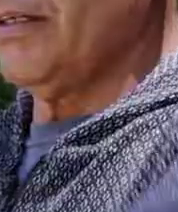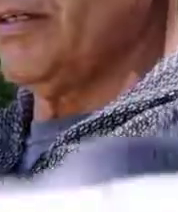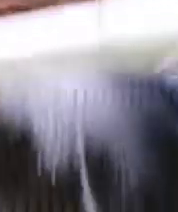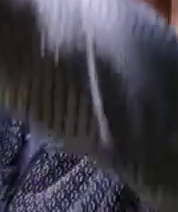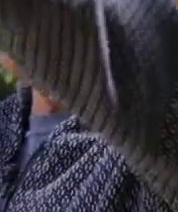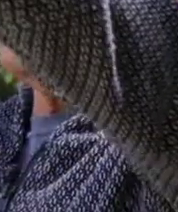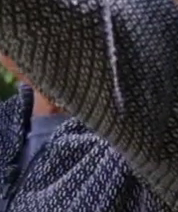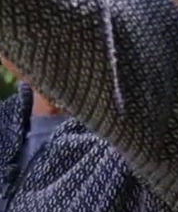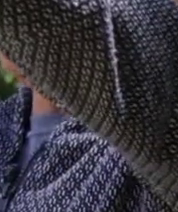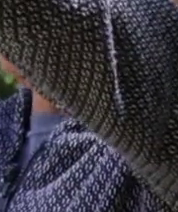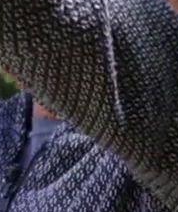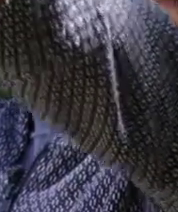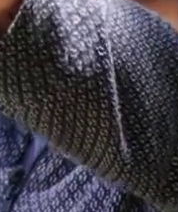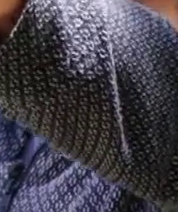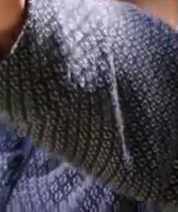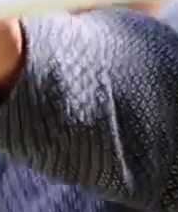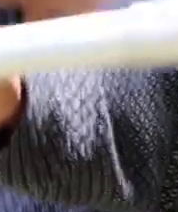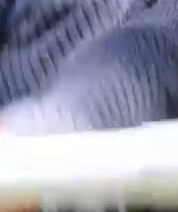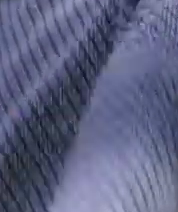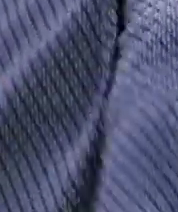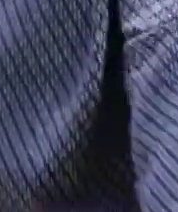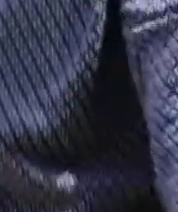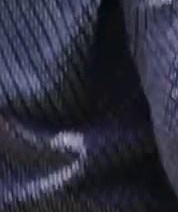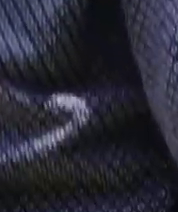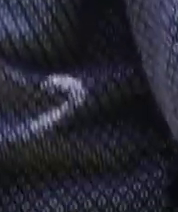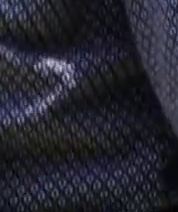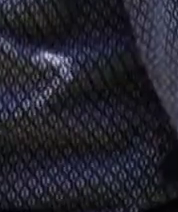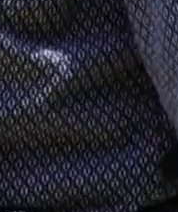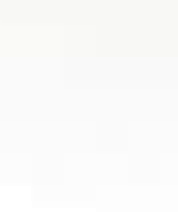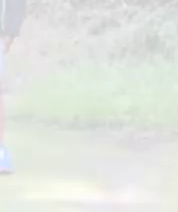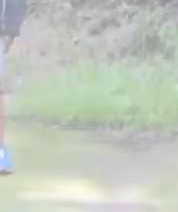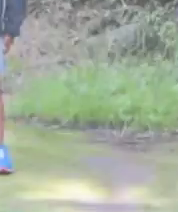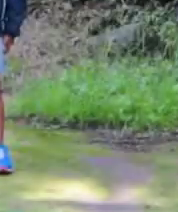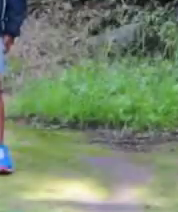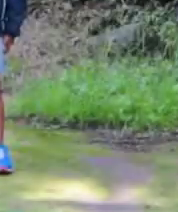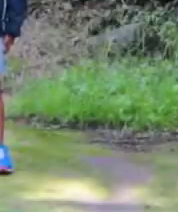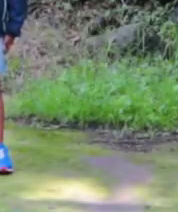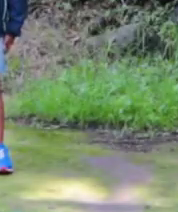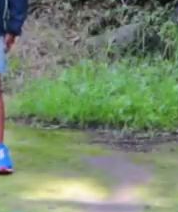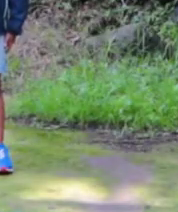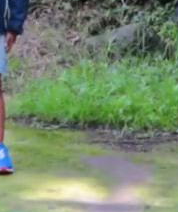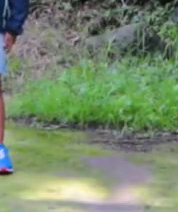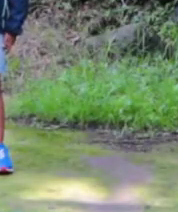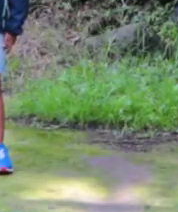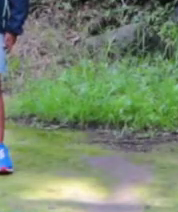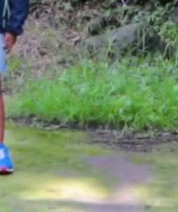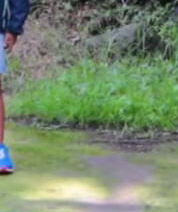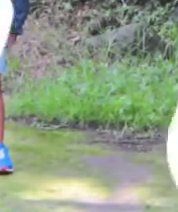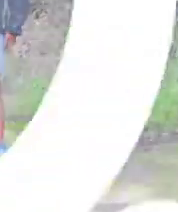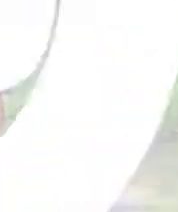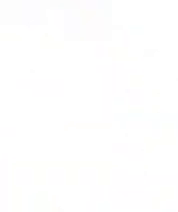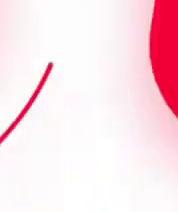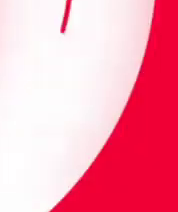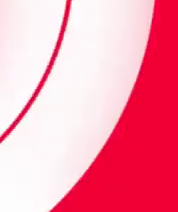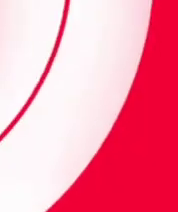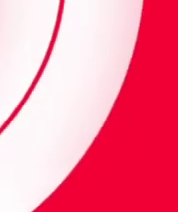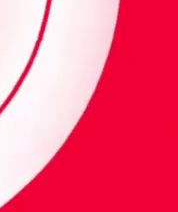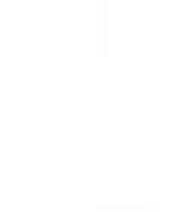encendida. Bajamos. Y después de cada pausa, activa tu mente.